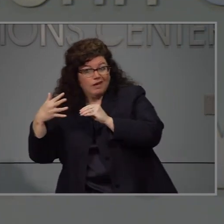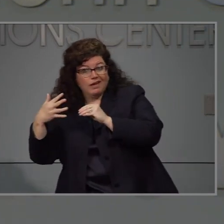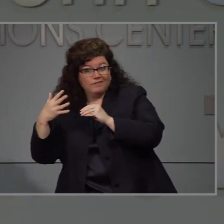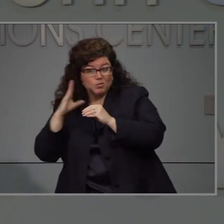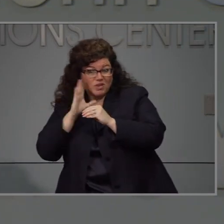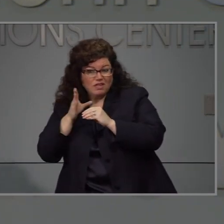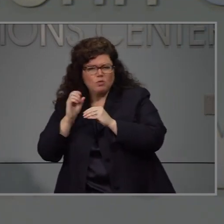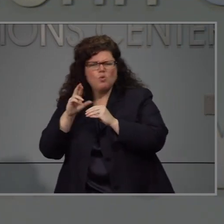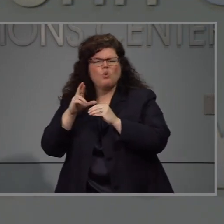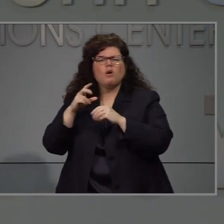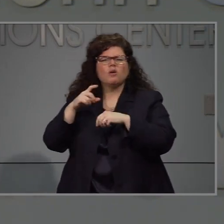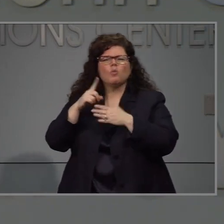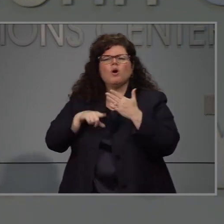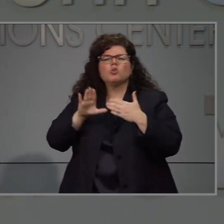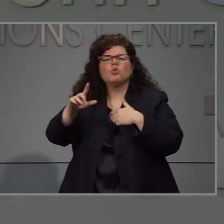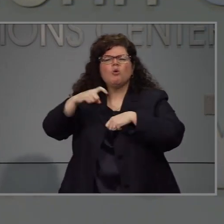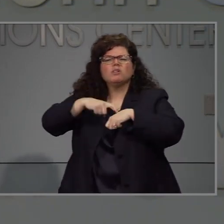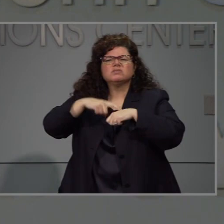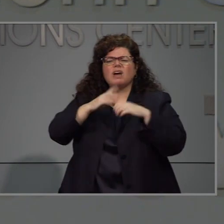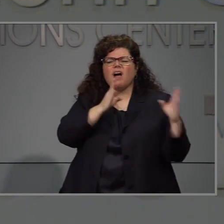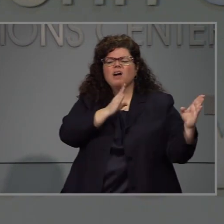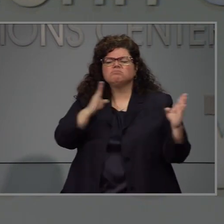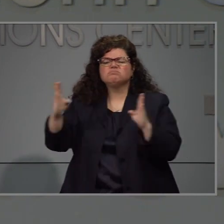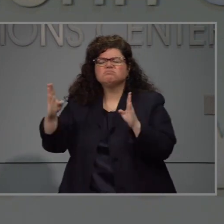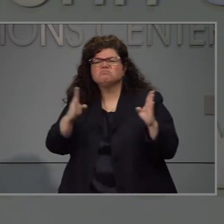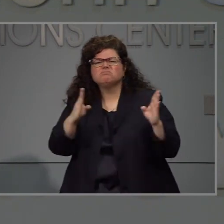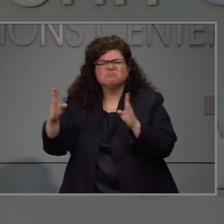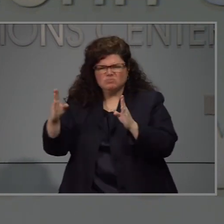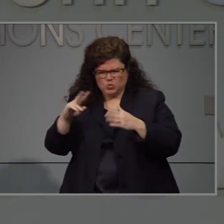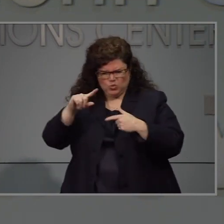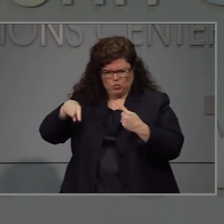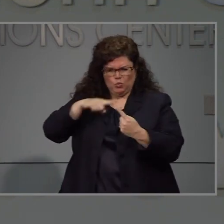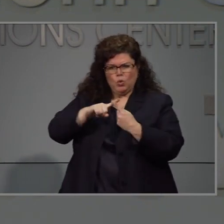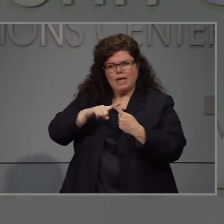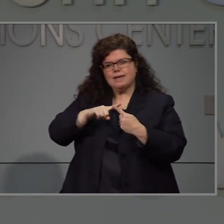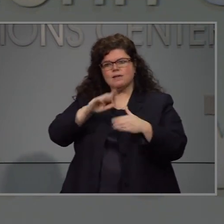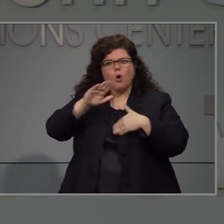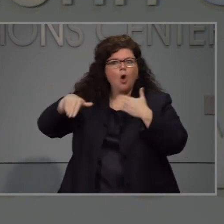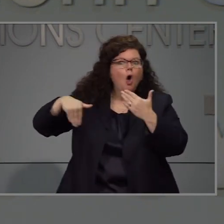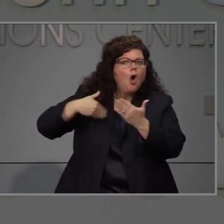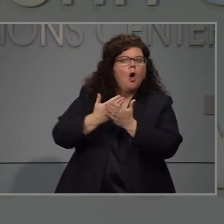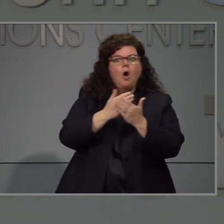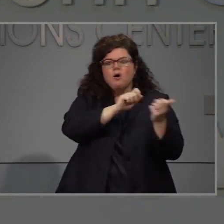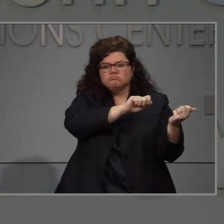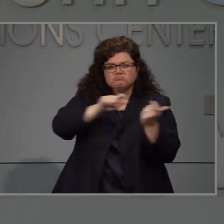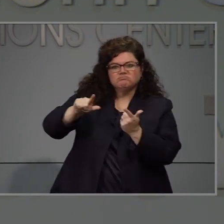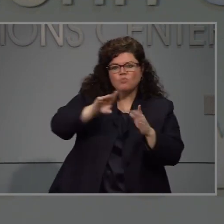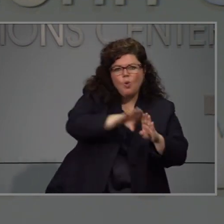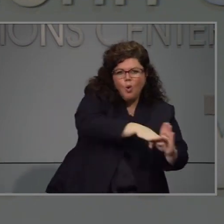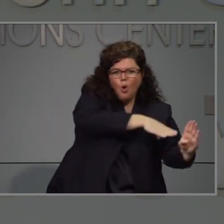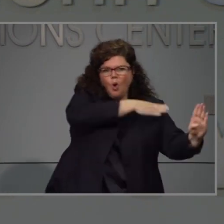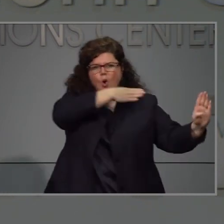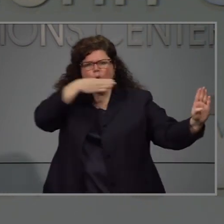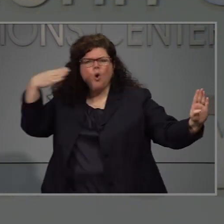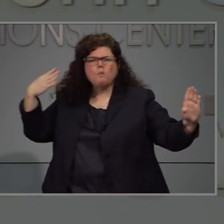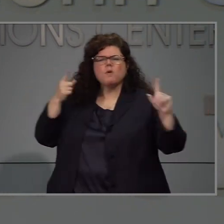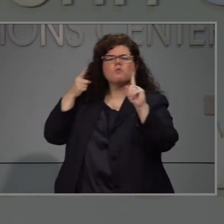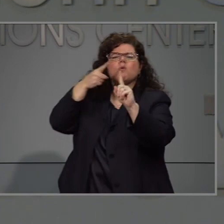fácil si es necesario o si tienen una expectativa de tiempo y cuando se va a abrir todo. Respuesta.